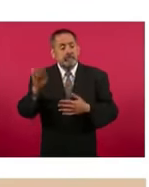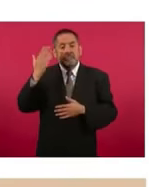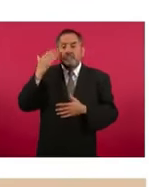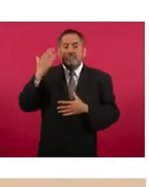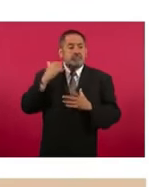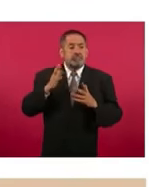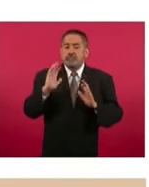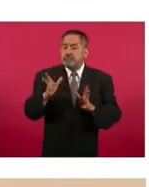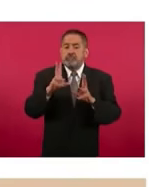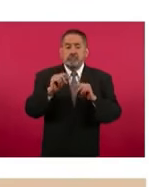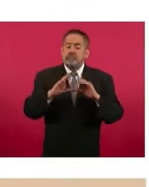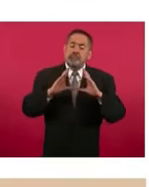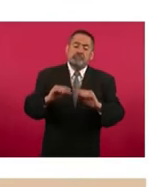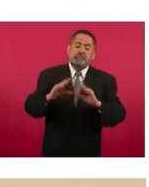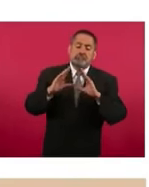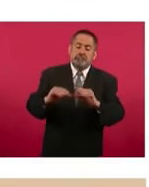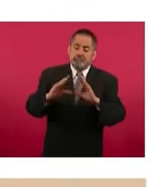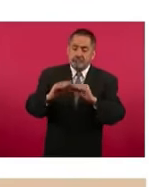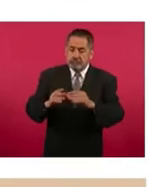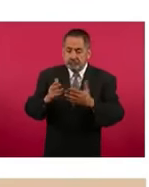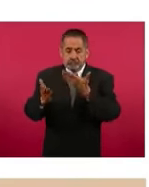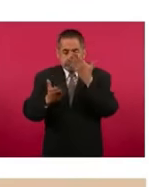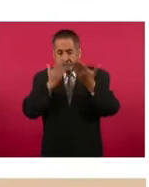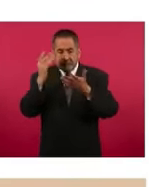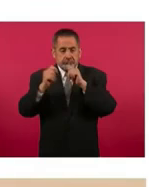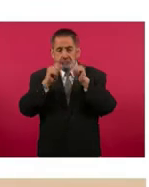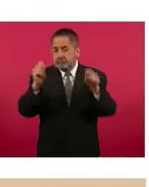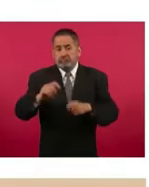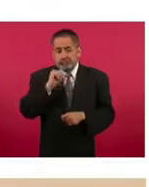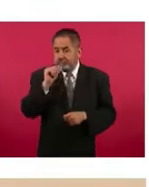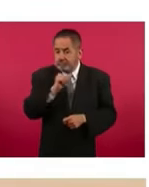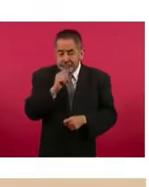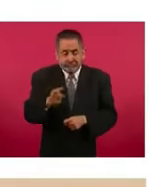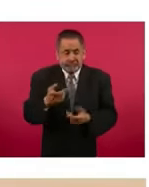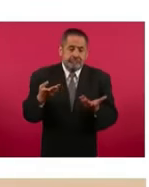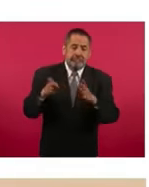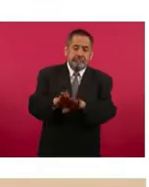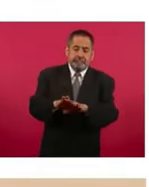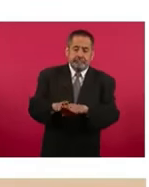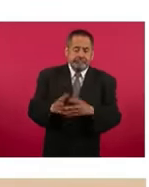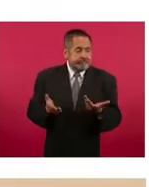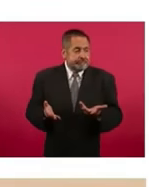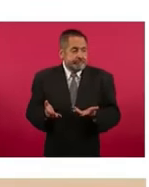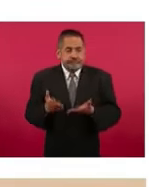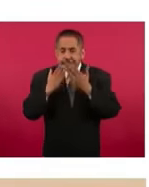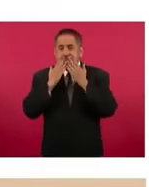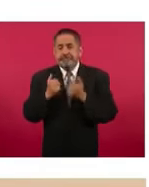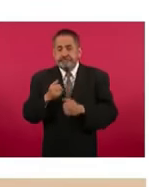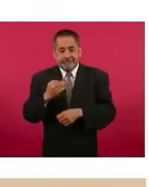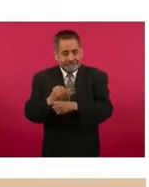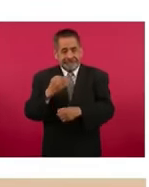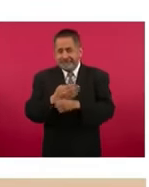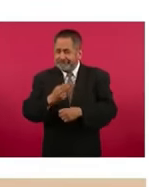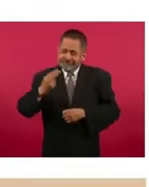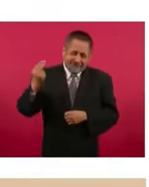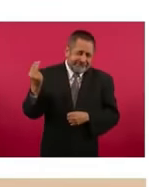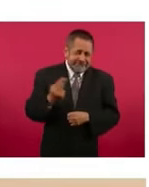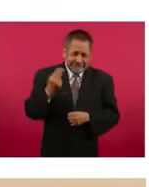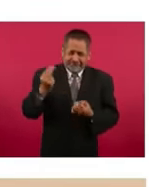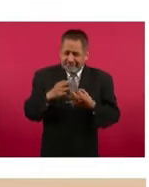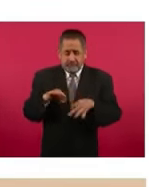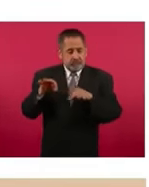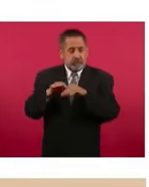formar históricamente en los últimos años, se dejaron de formar muchos de estos especialistas que son los que más necesita el sistema